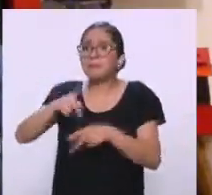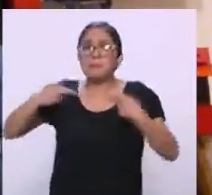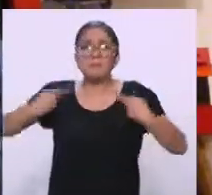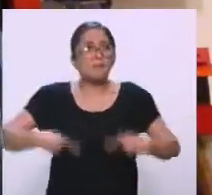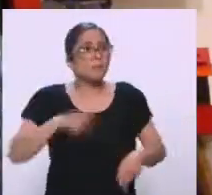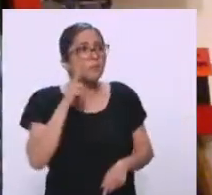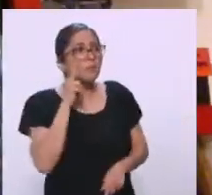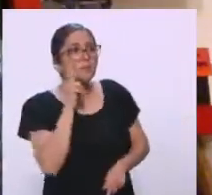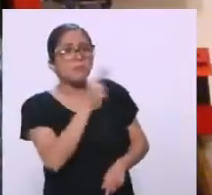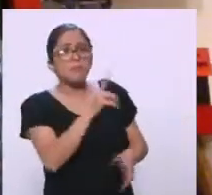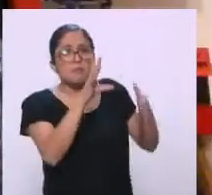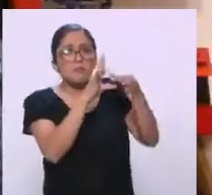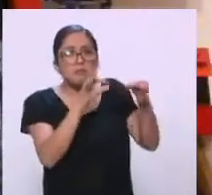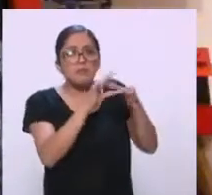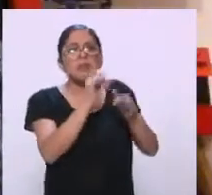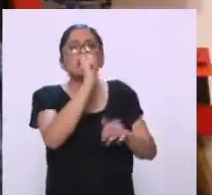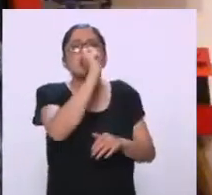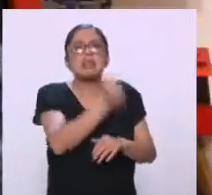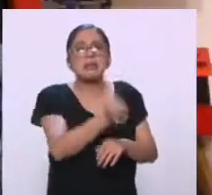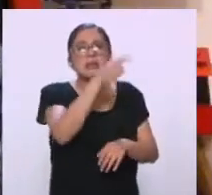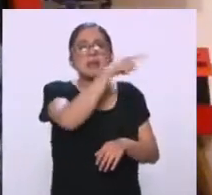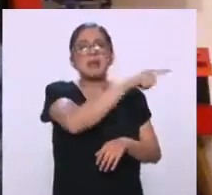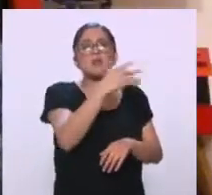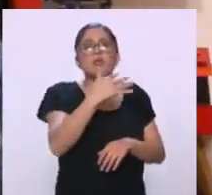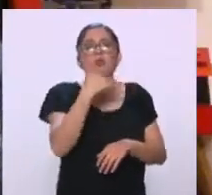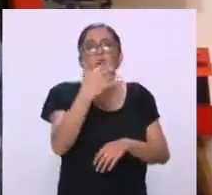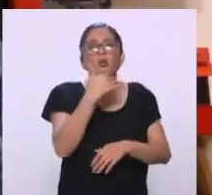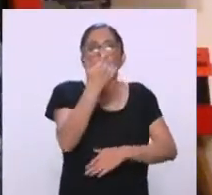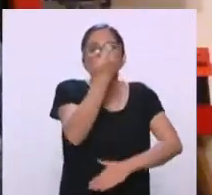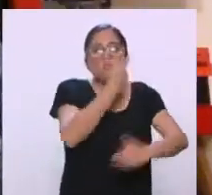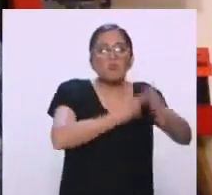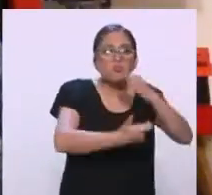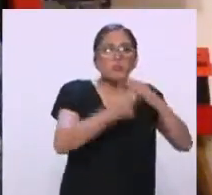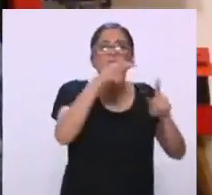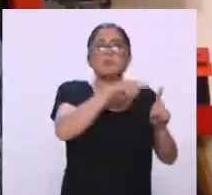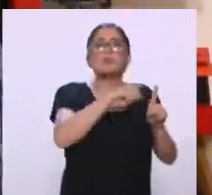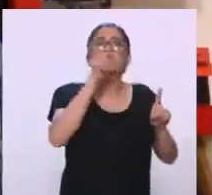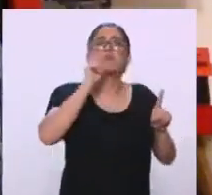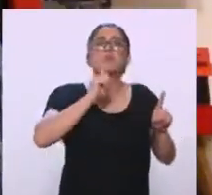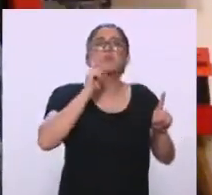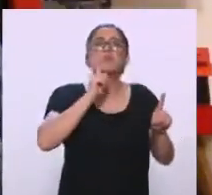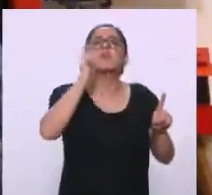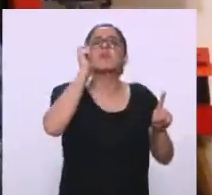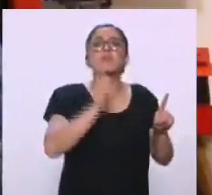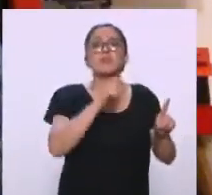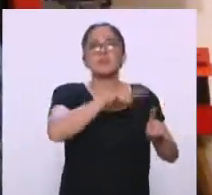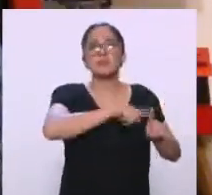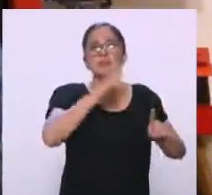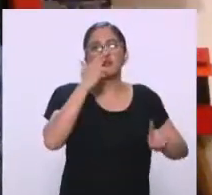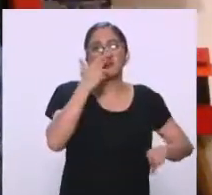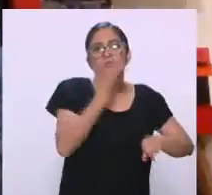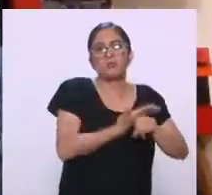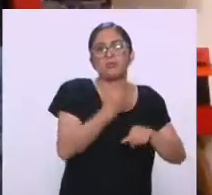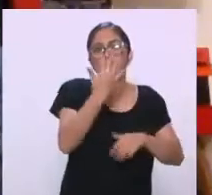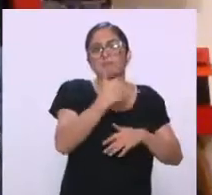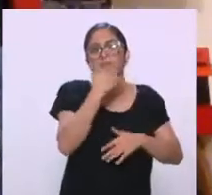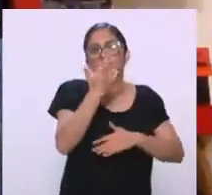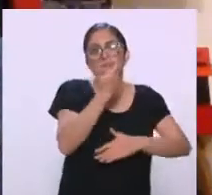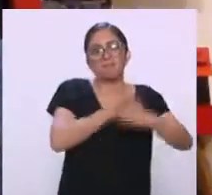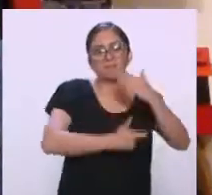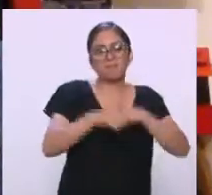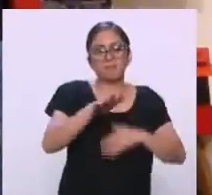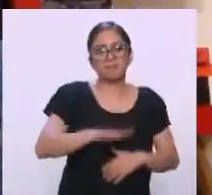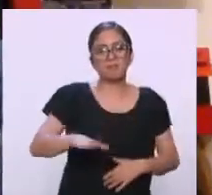de parte de quien está encargada de castigar los actos de corrupción en el gobierno, que es Irma Sandoval.